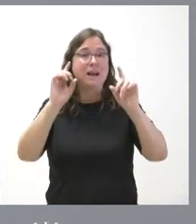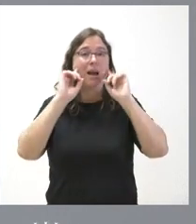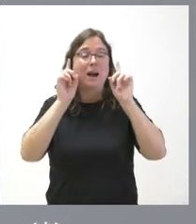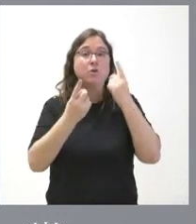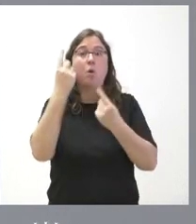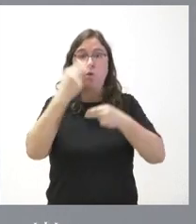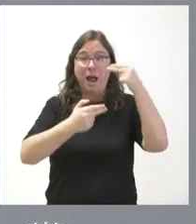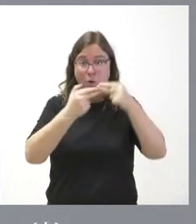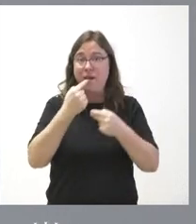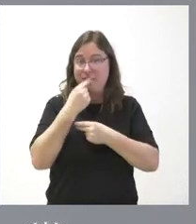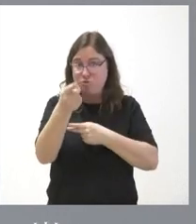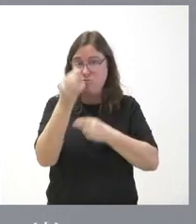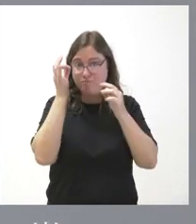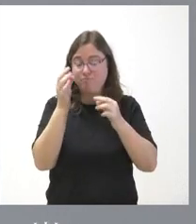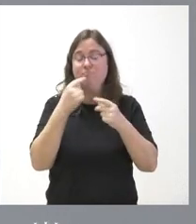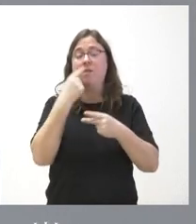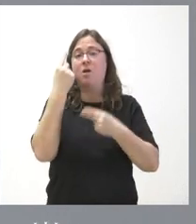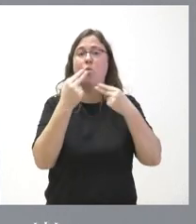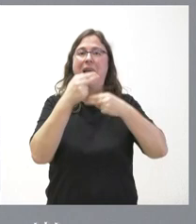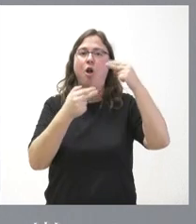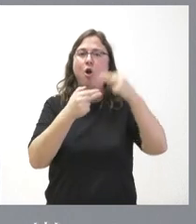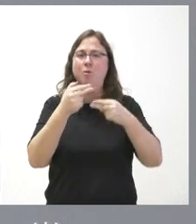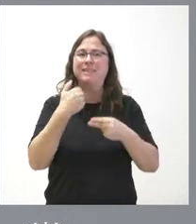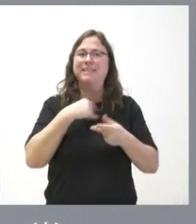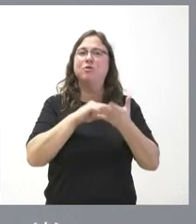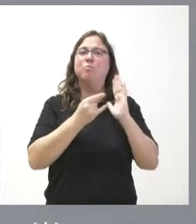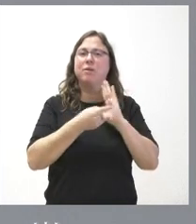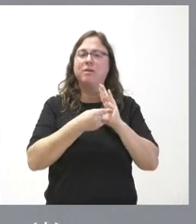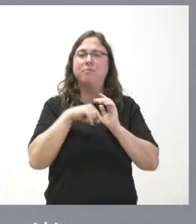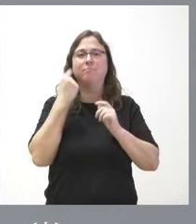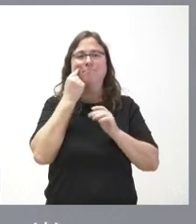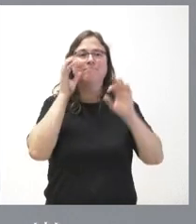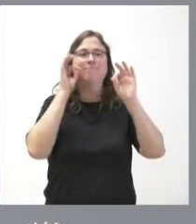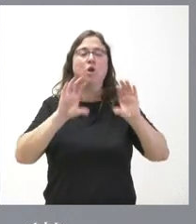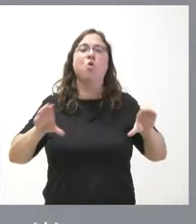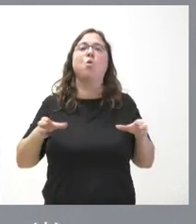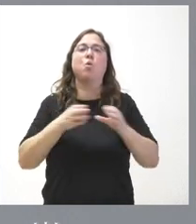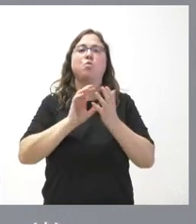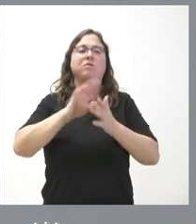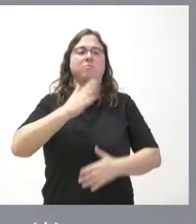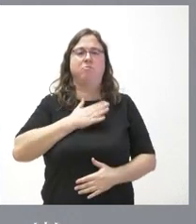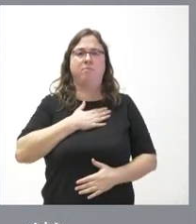de las obras que usted ha actuado o ha señalado son proyectos identificados como la Junta de Castilla y León